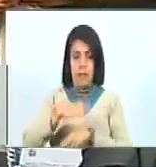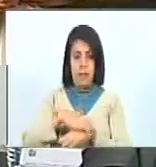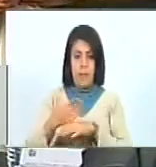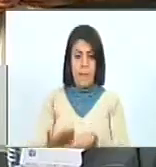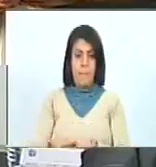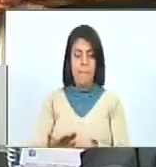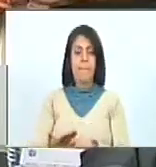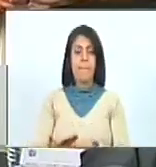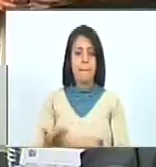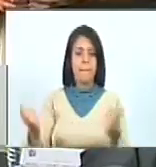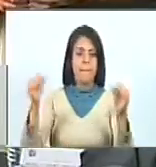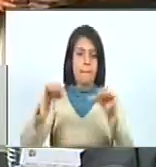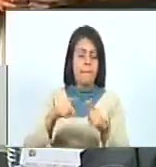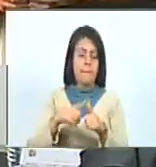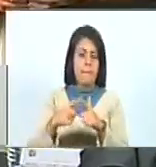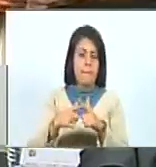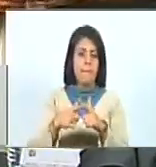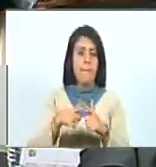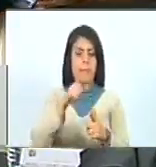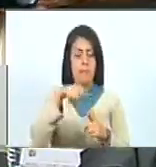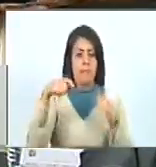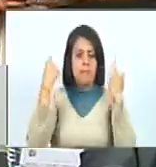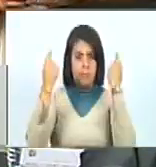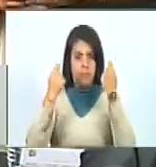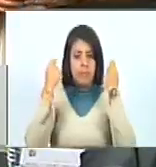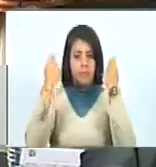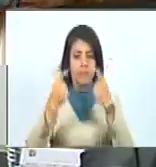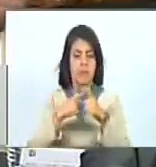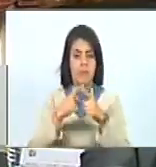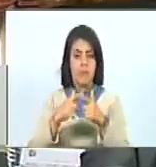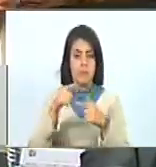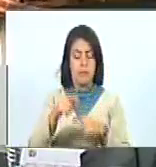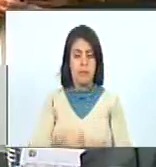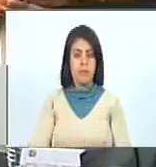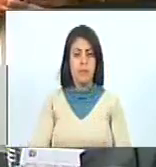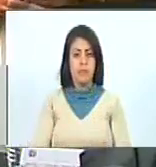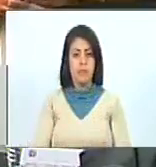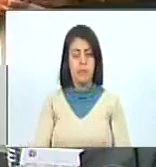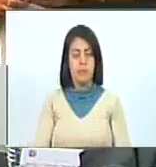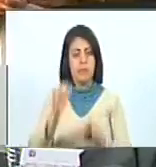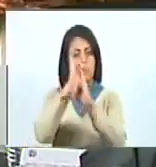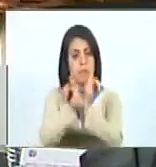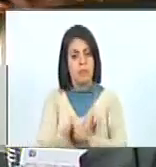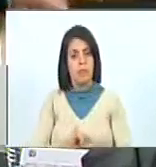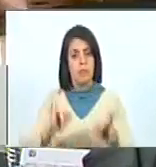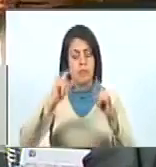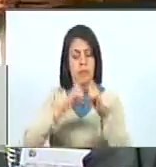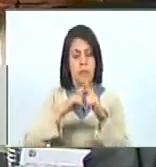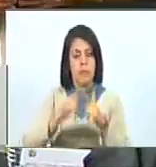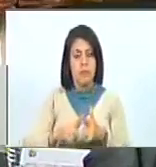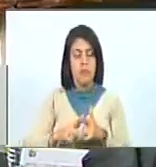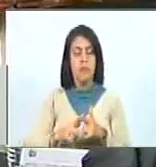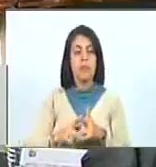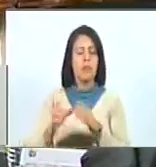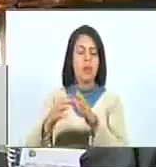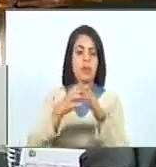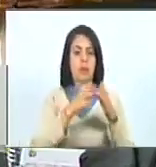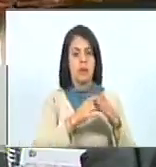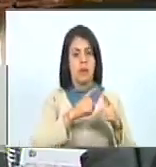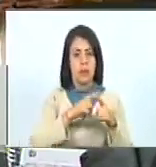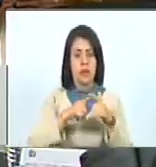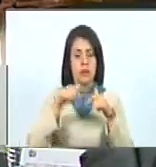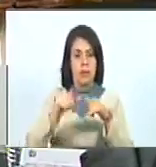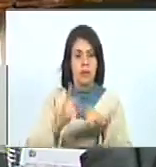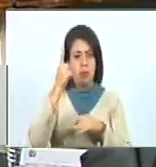la desconexión entre quienes promovieron, promovieron la independencia y los sectores populares. Fue